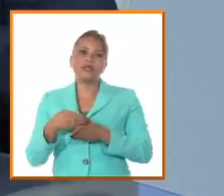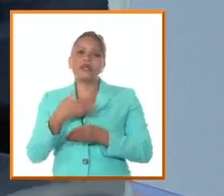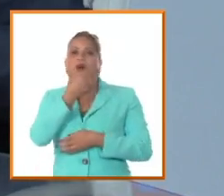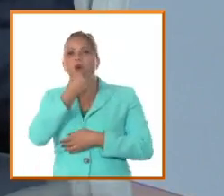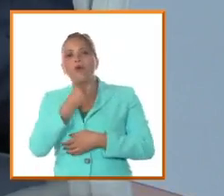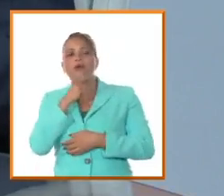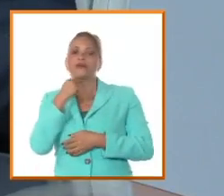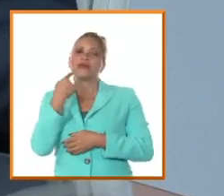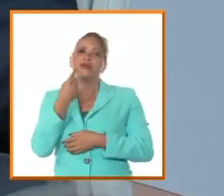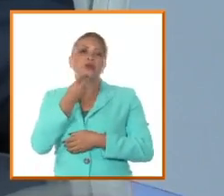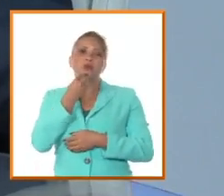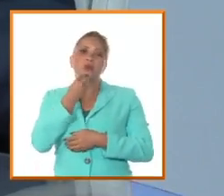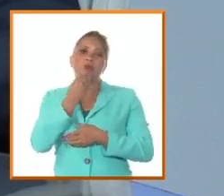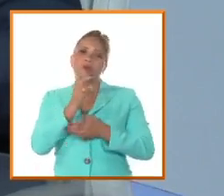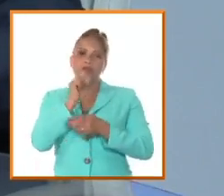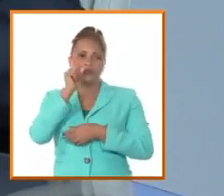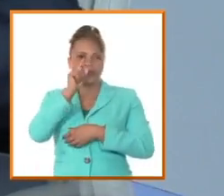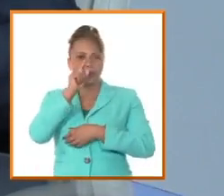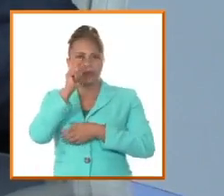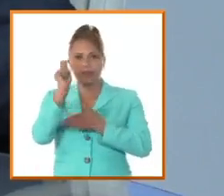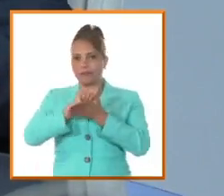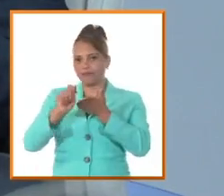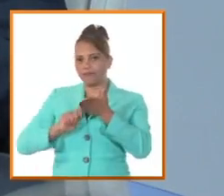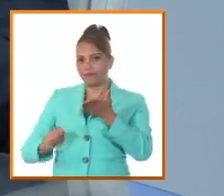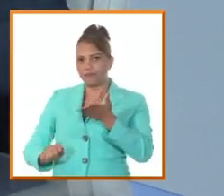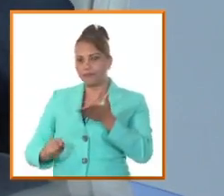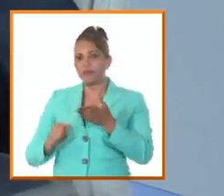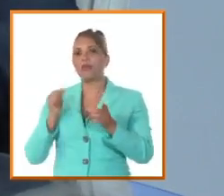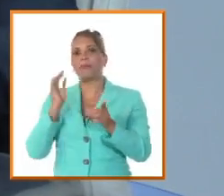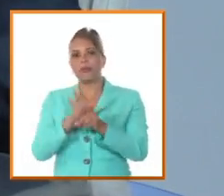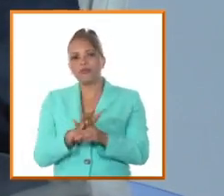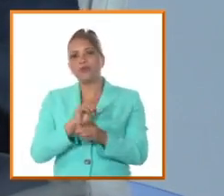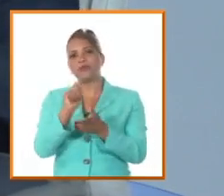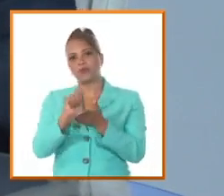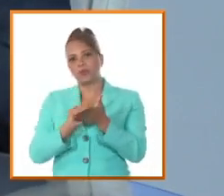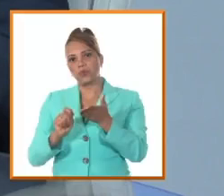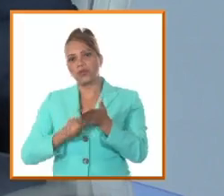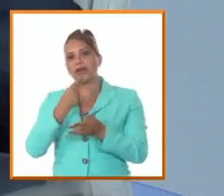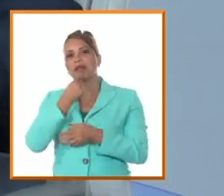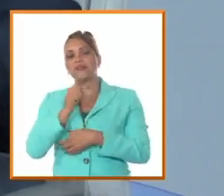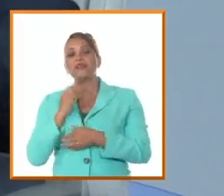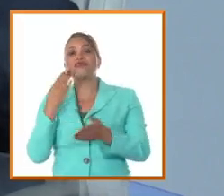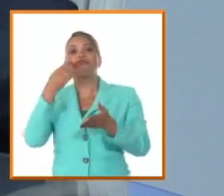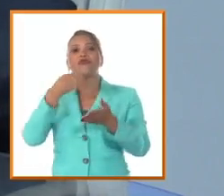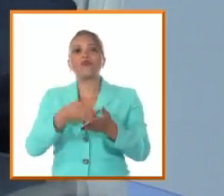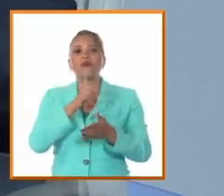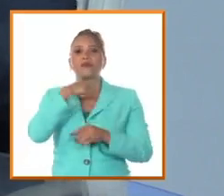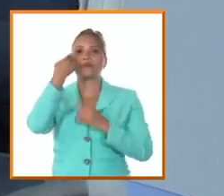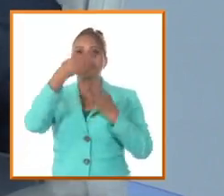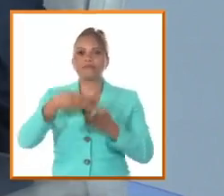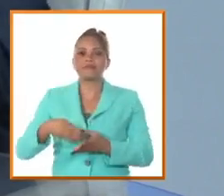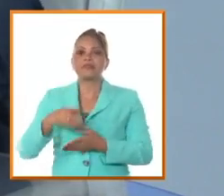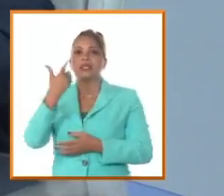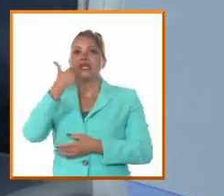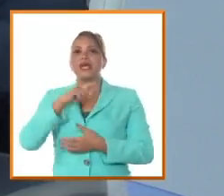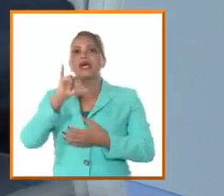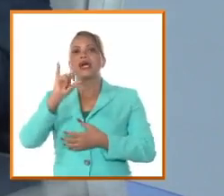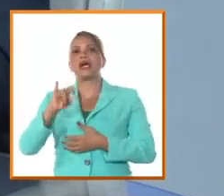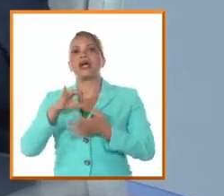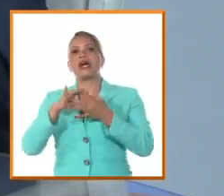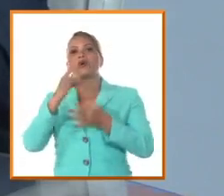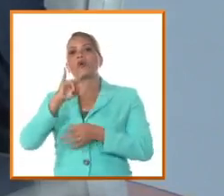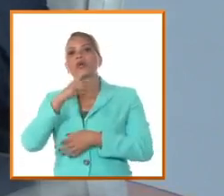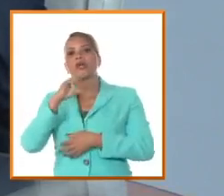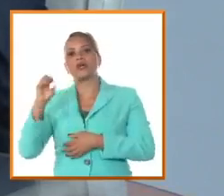pero él es el que inicia esa leyenda de que Agramonte fue al fusilamiento de Agüero tratando de encontrar un